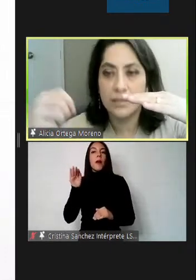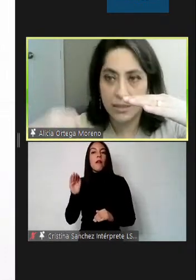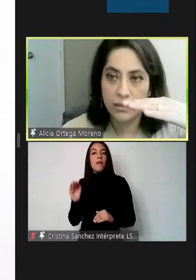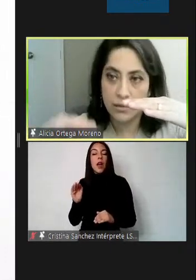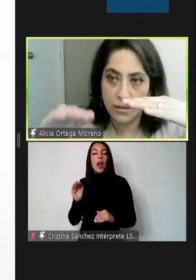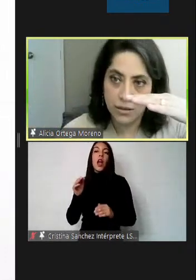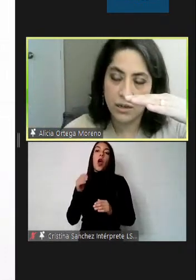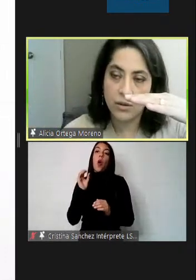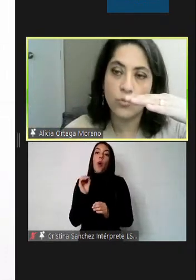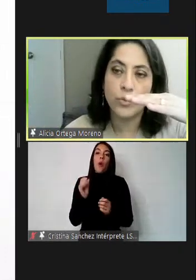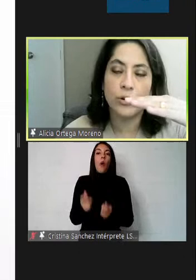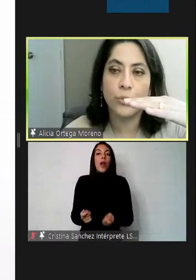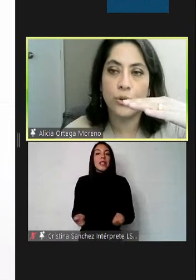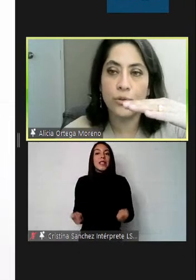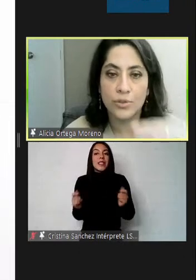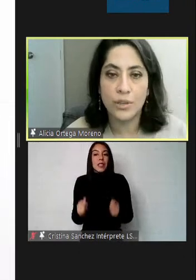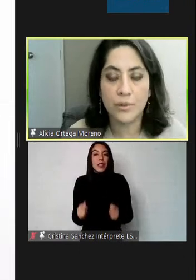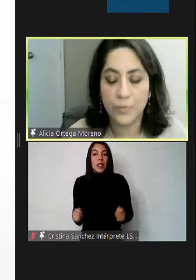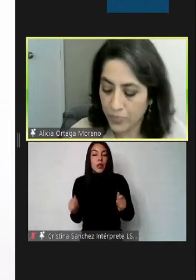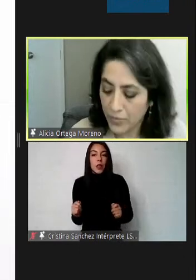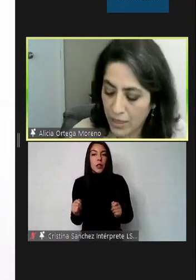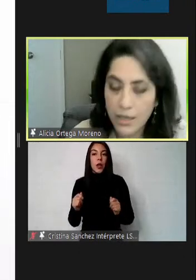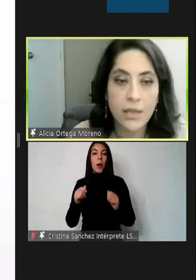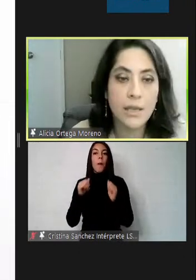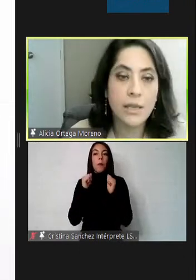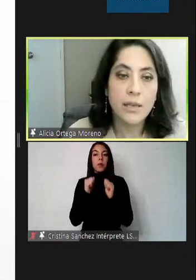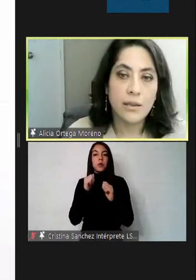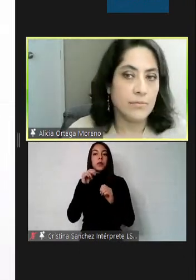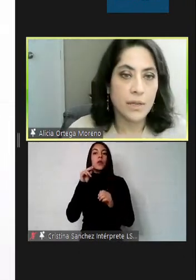silla de rueda y que necesitan tener un mejor apoyo, ¿cierto?